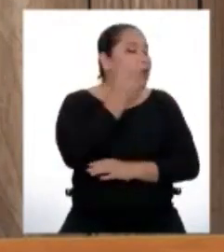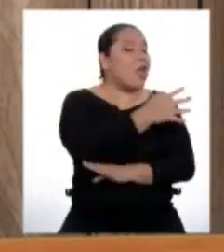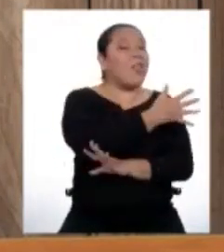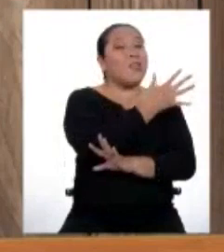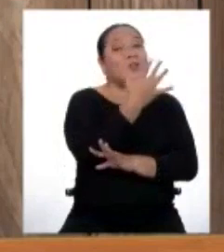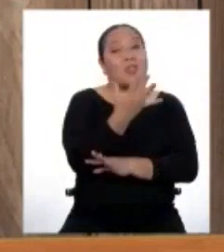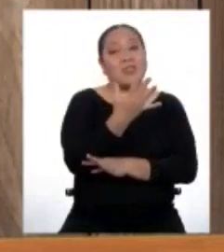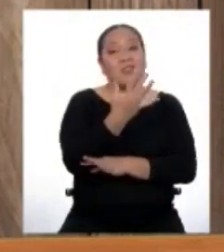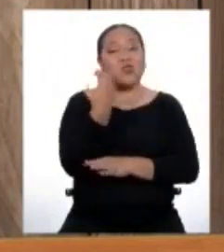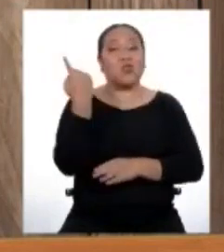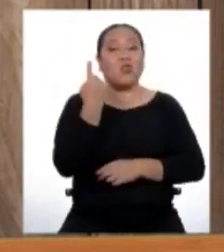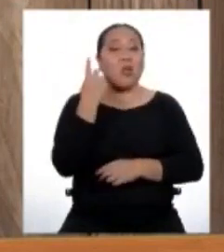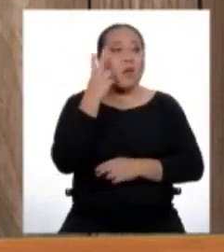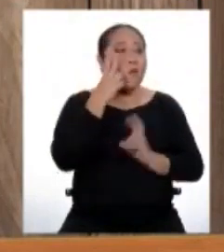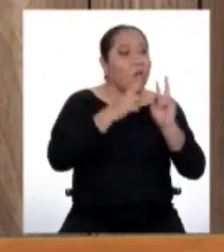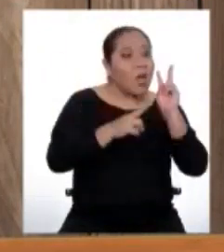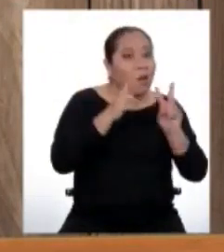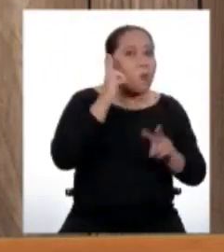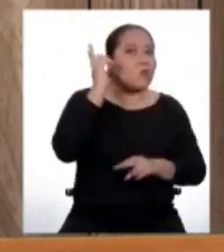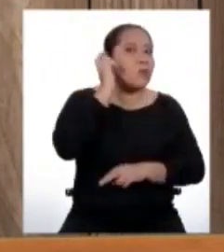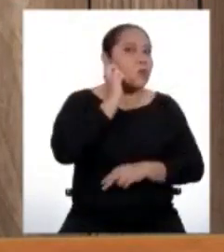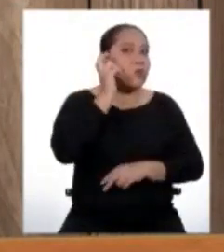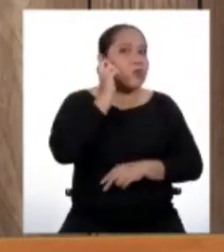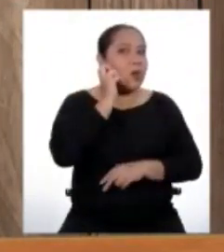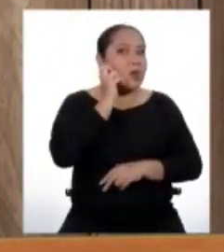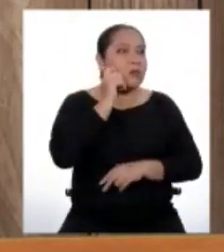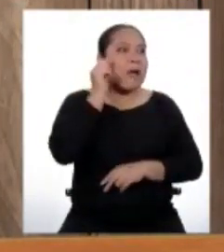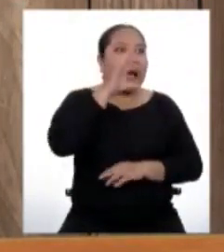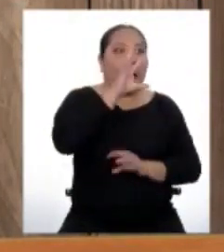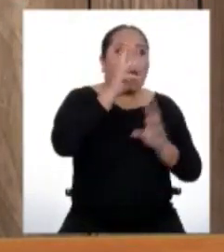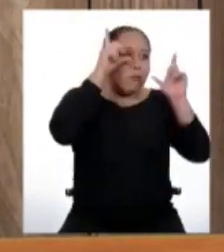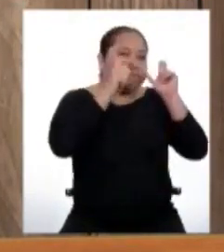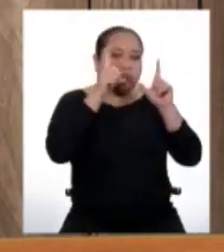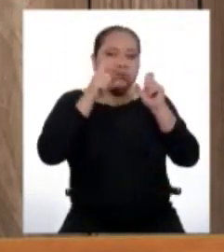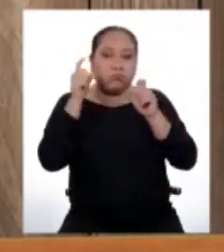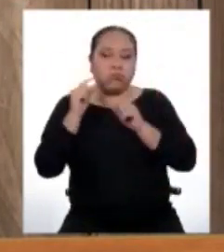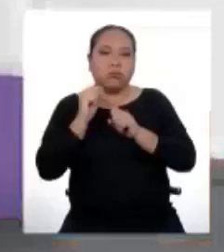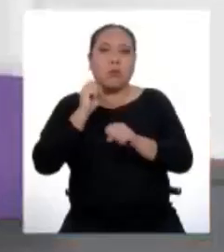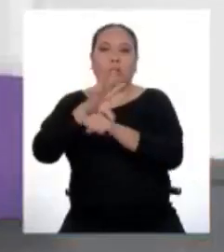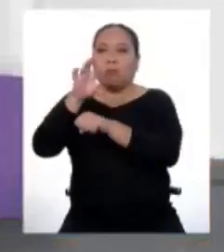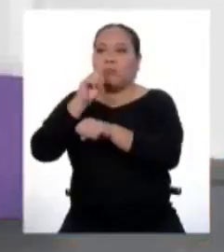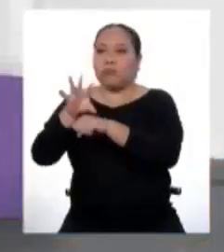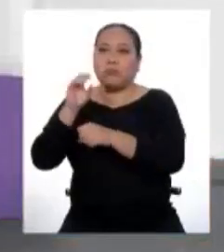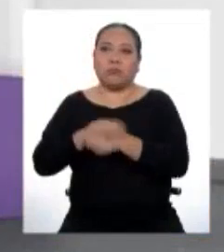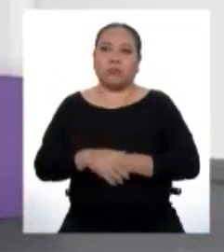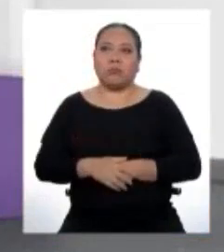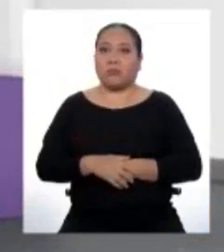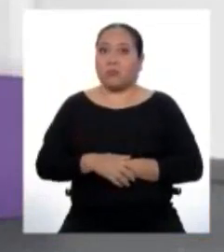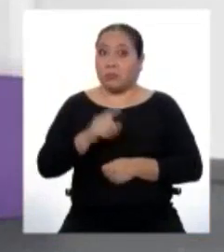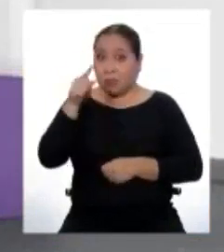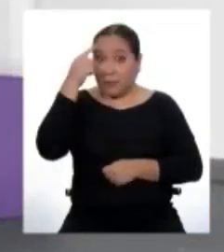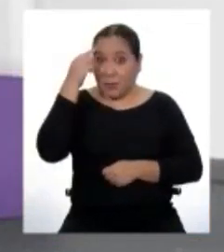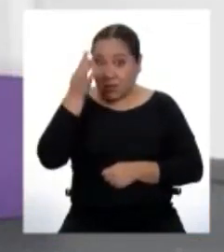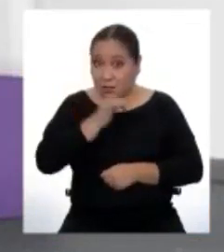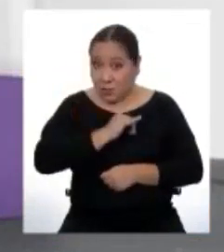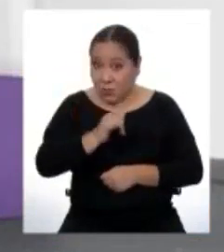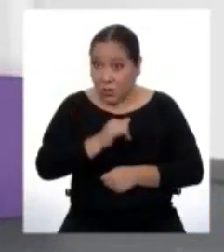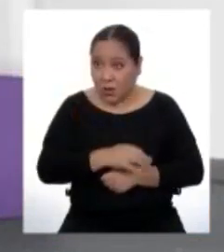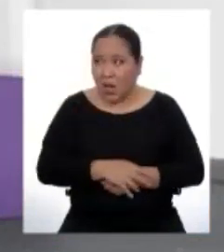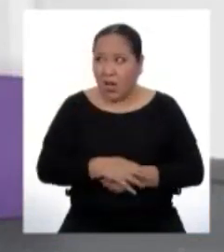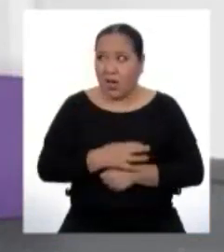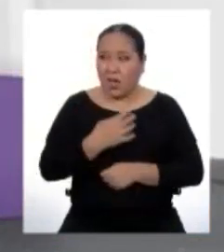lo que vemos o escuchamos se tiene que publicar en las redes sociales, ¿no crees? Este,